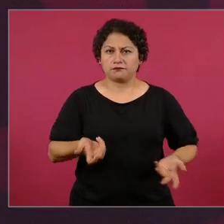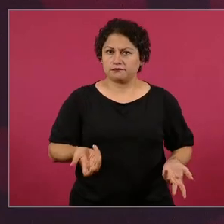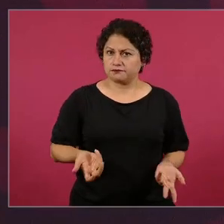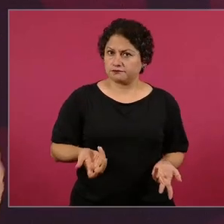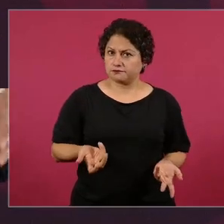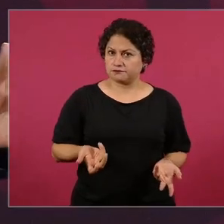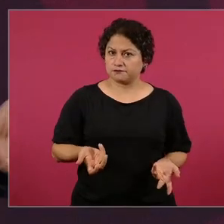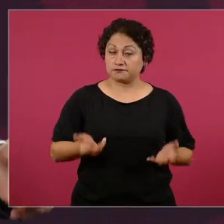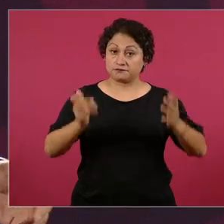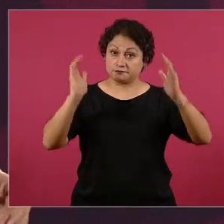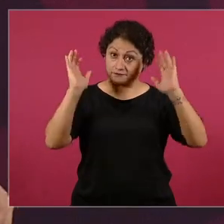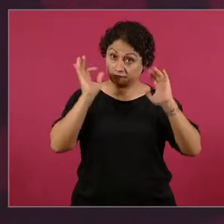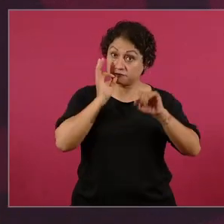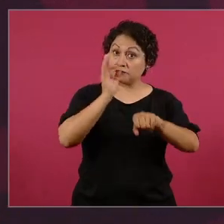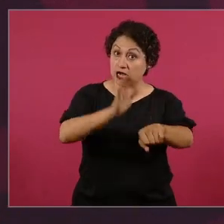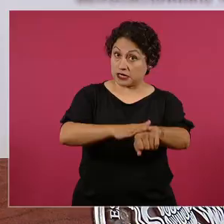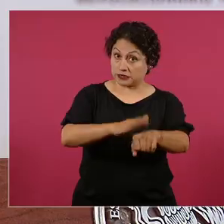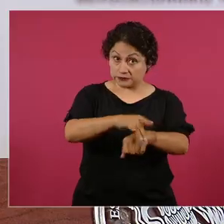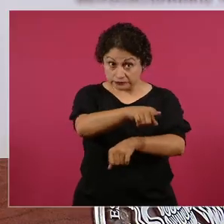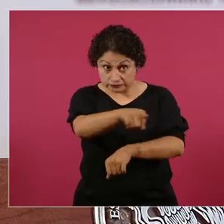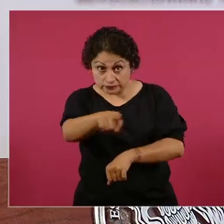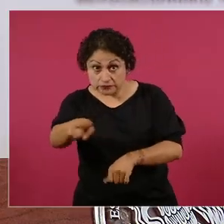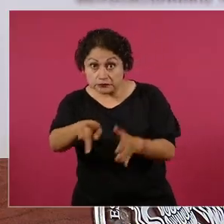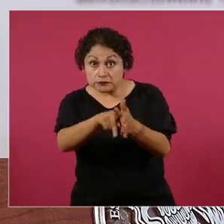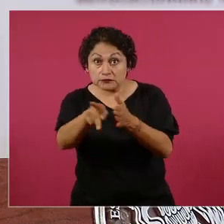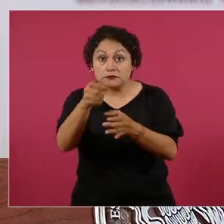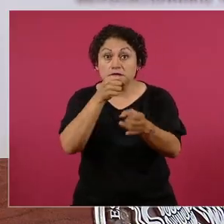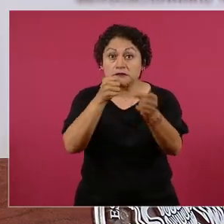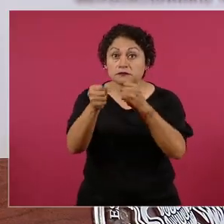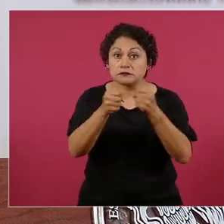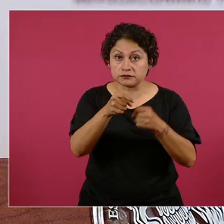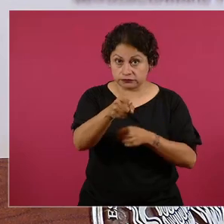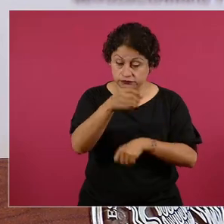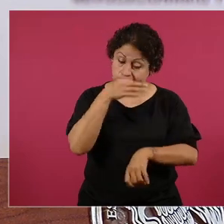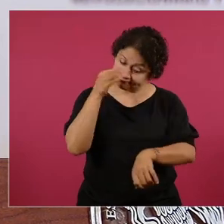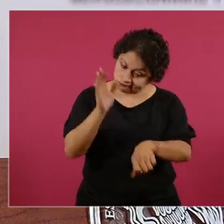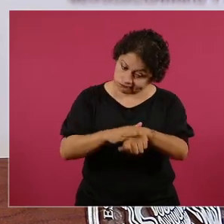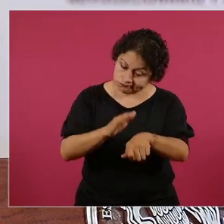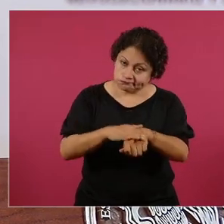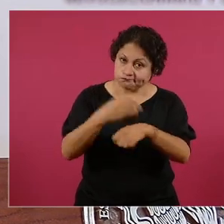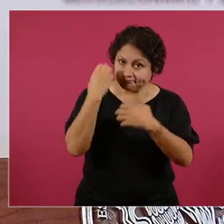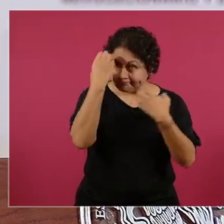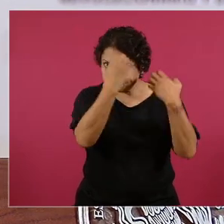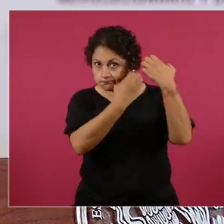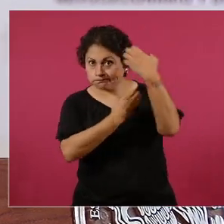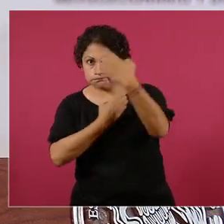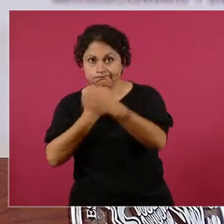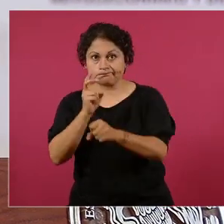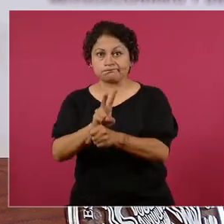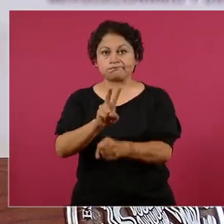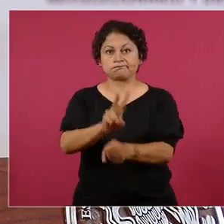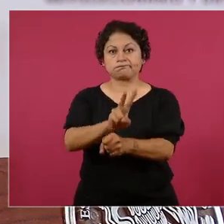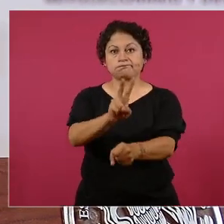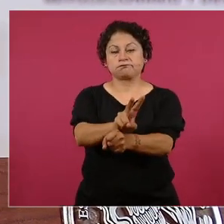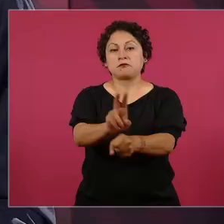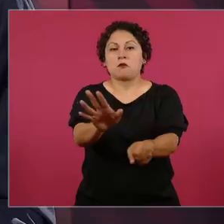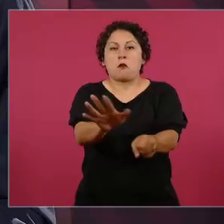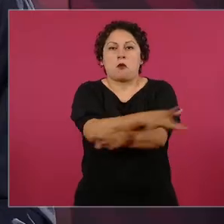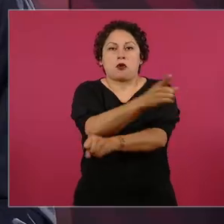Ahí se los encargo, que no vaya a ser que yo ya me voy y me jubilo,